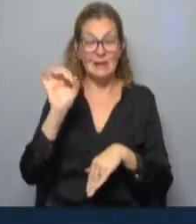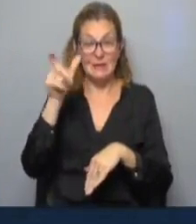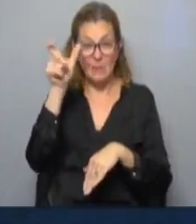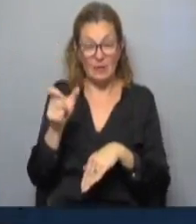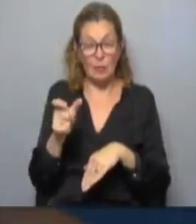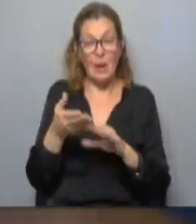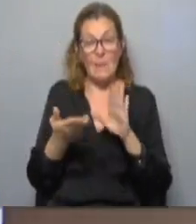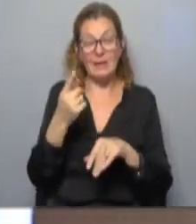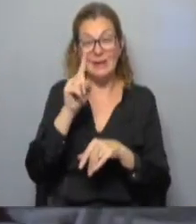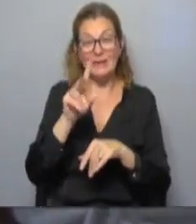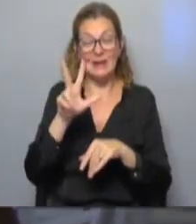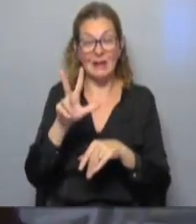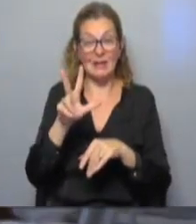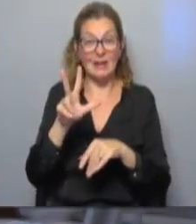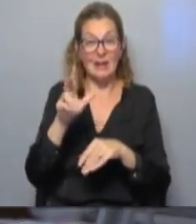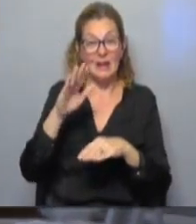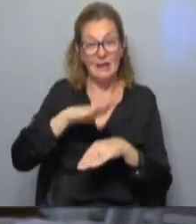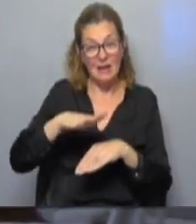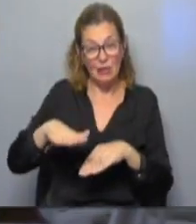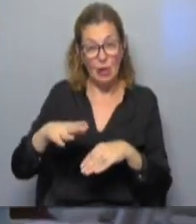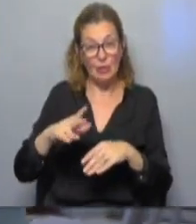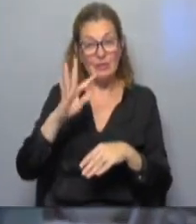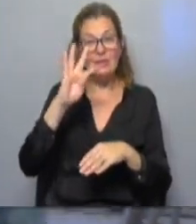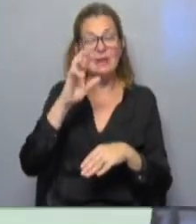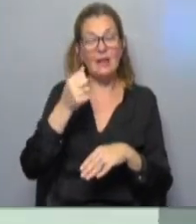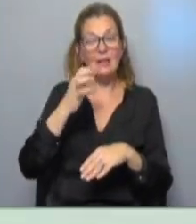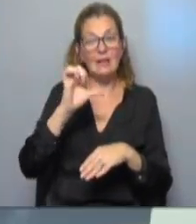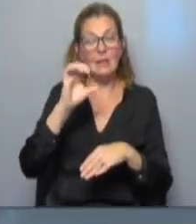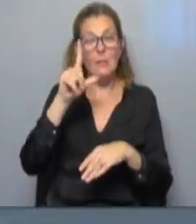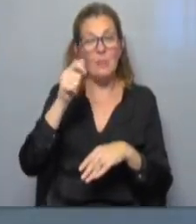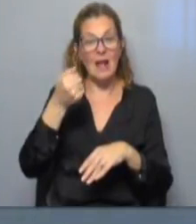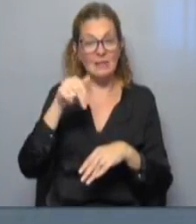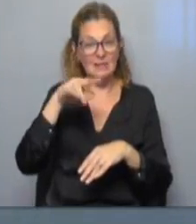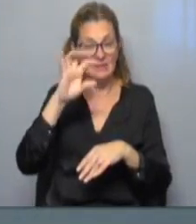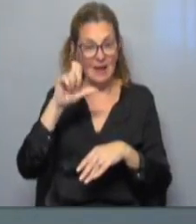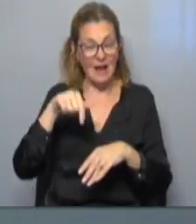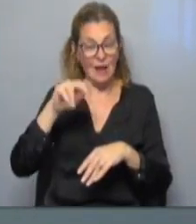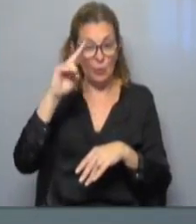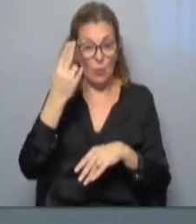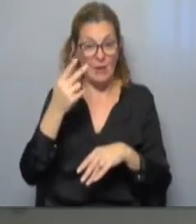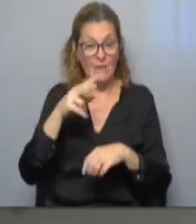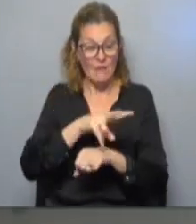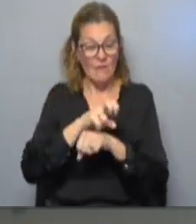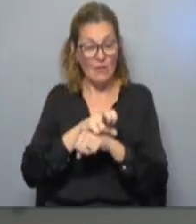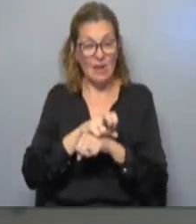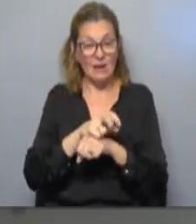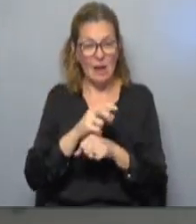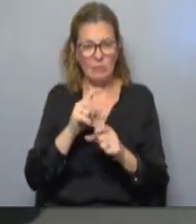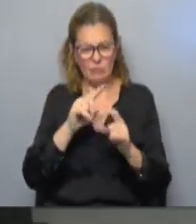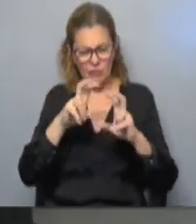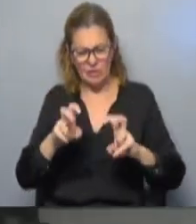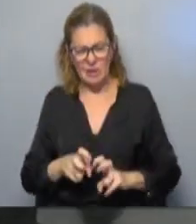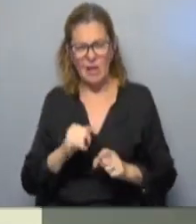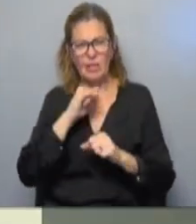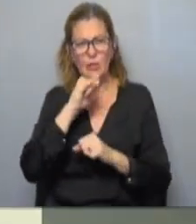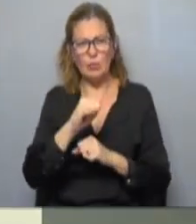niños y niñas, están en lista de espera para trasplante de órganos en Uruguay. Fiscalía de Delitos Sexuales investigó una denuncia de violación realizada